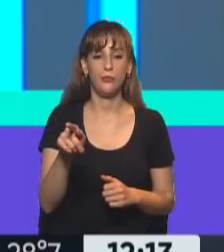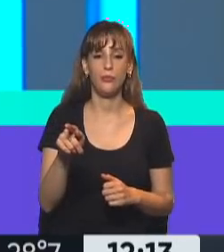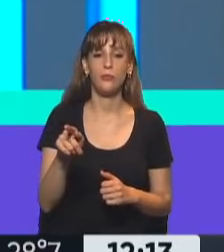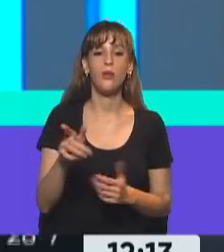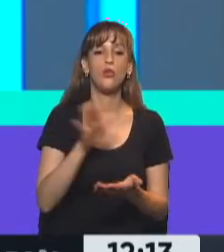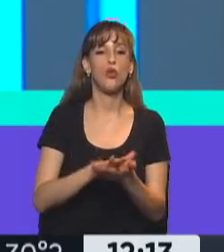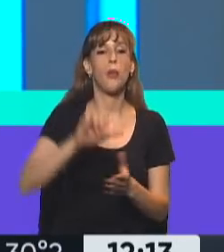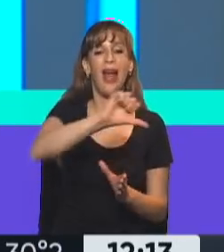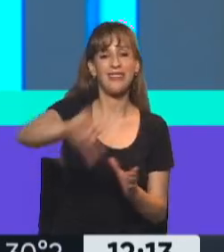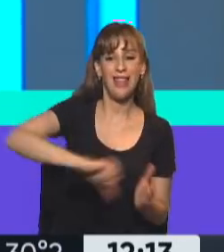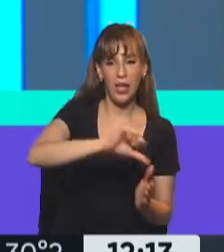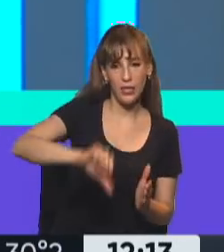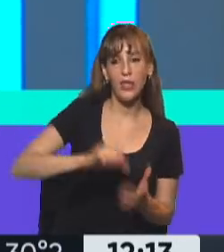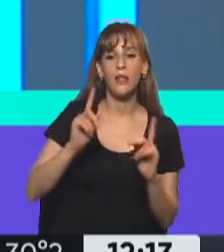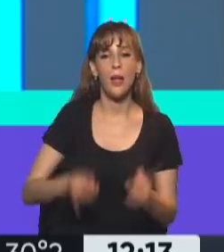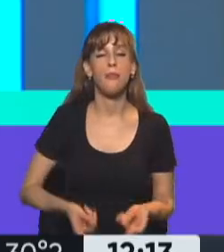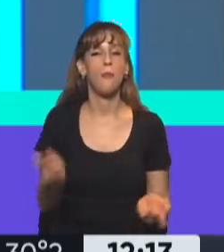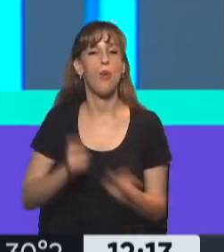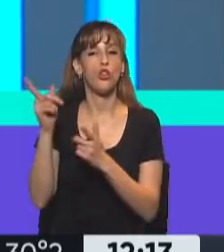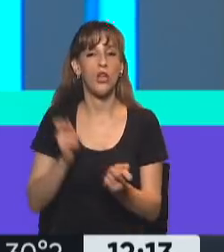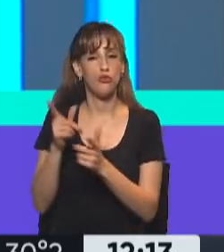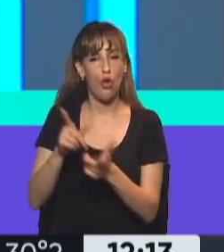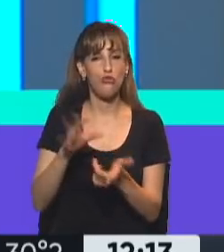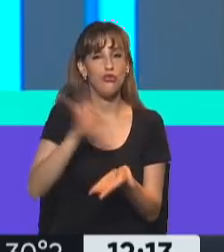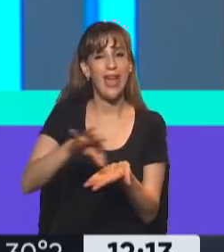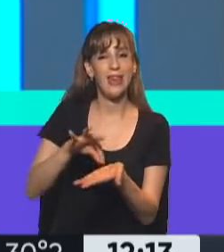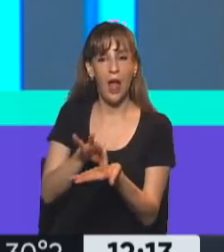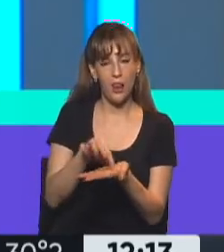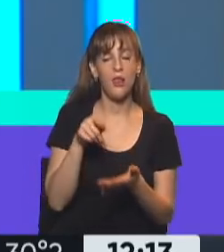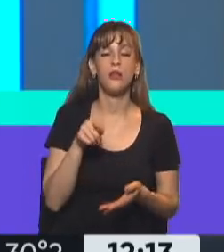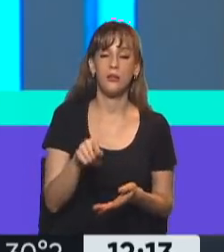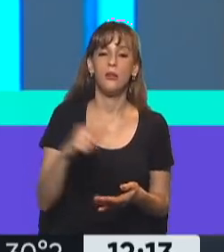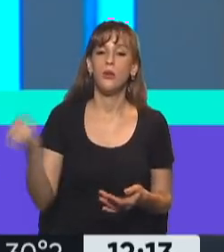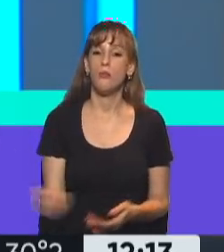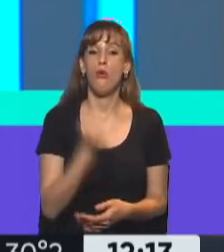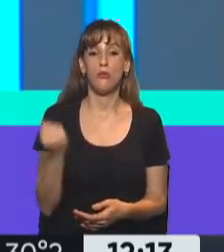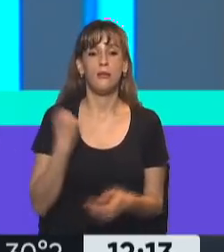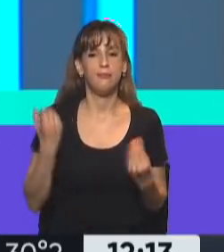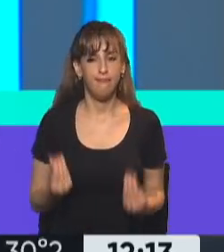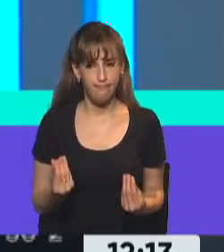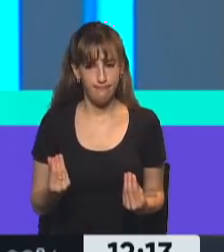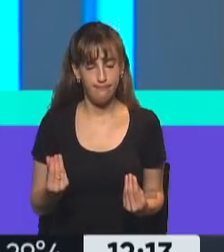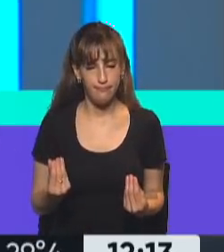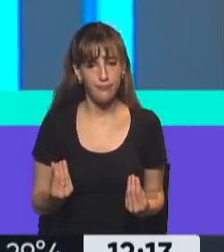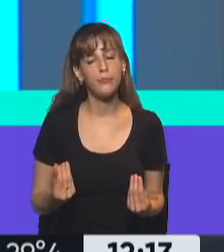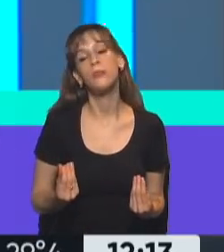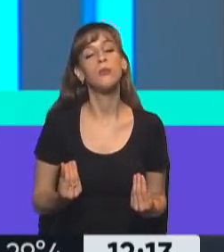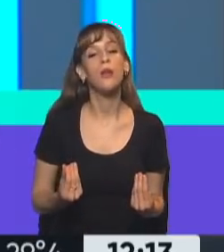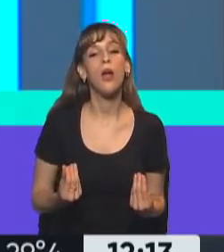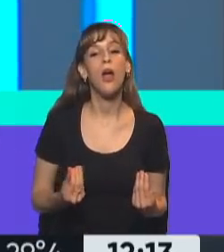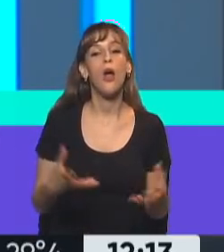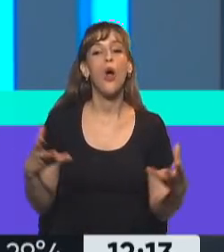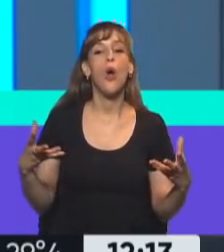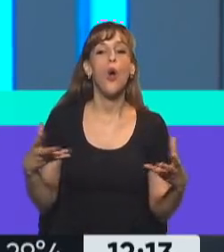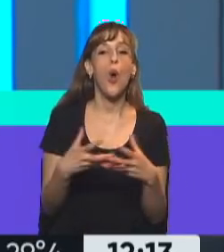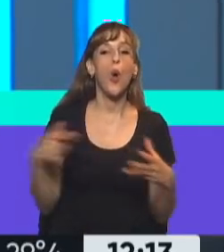aceiteros y los exportadores de cereales a la vez, es importante observar que han tenido una respuesta, una posición muy dura con respecto